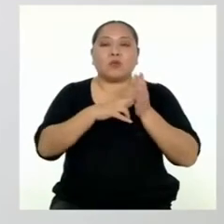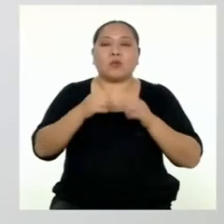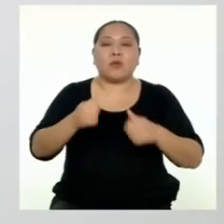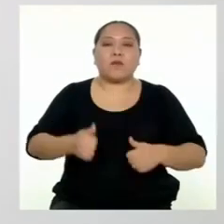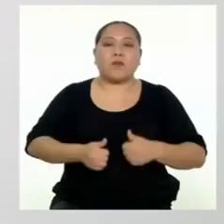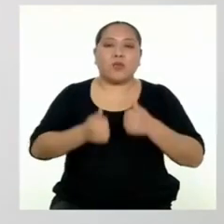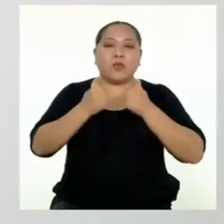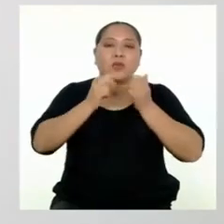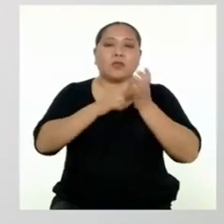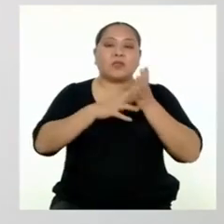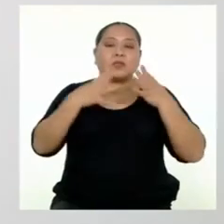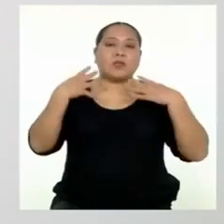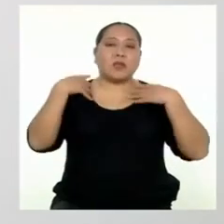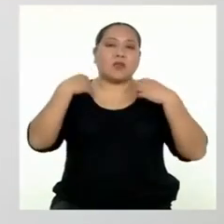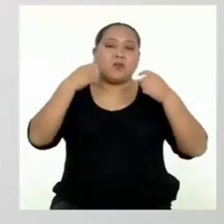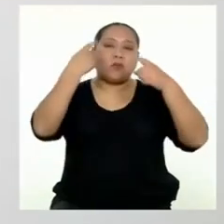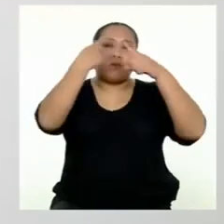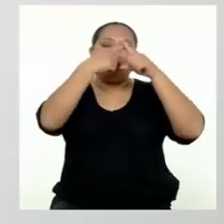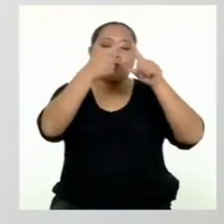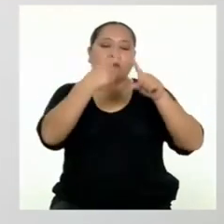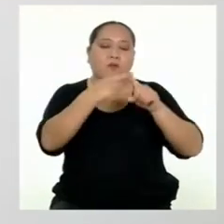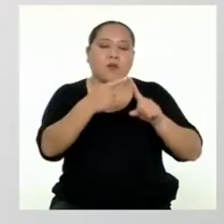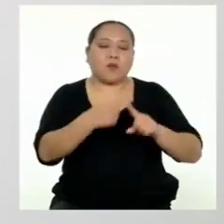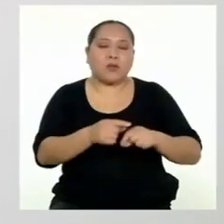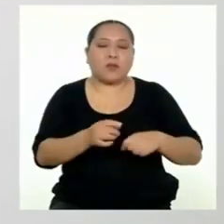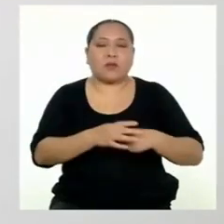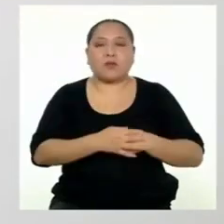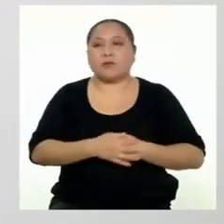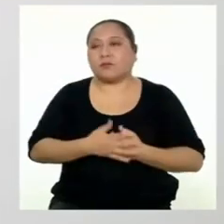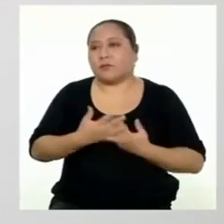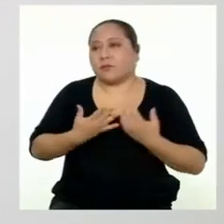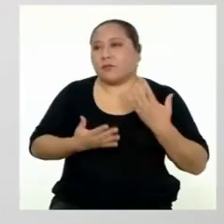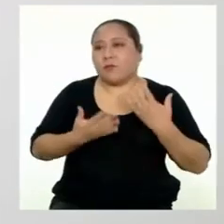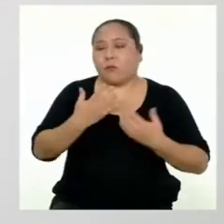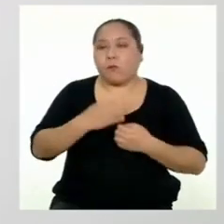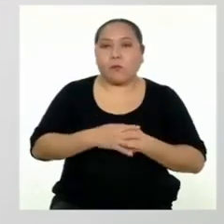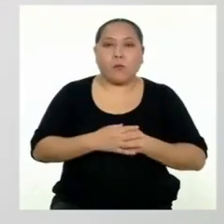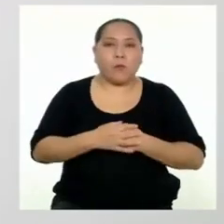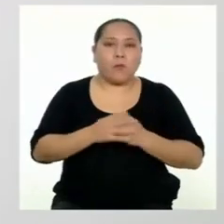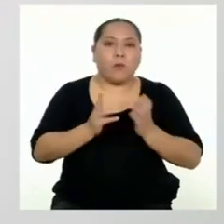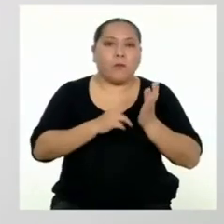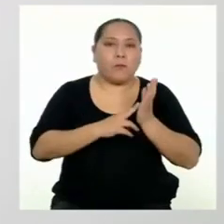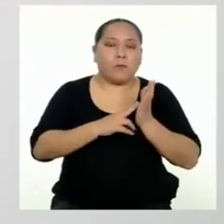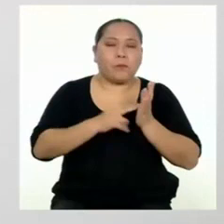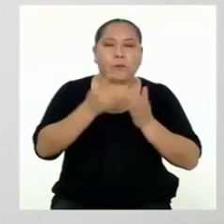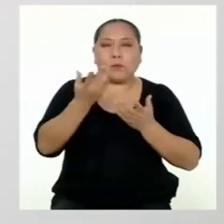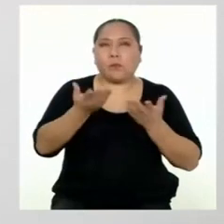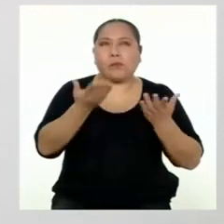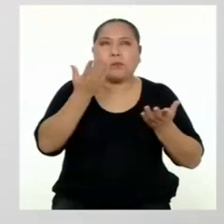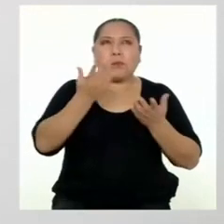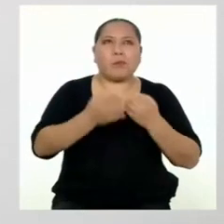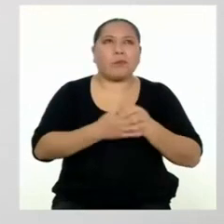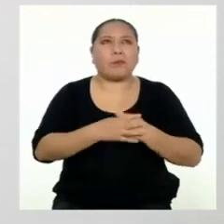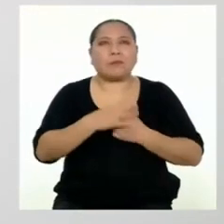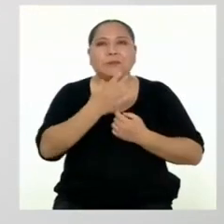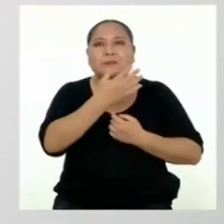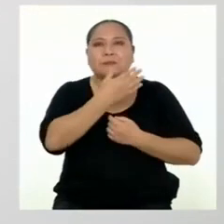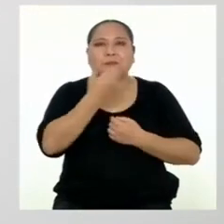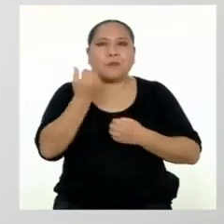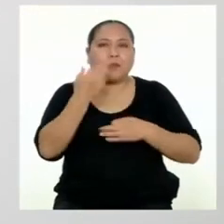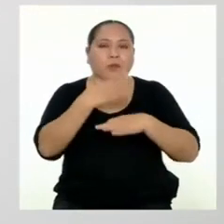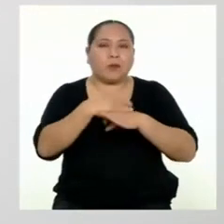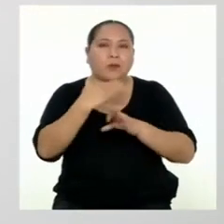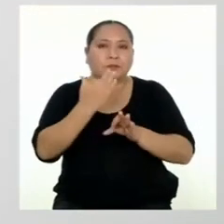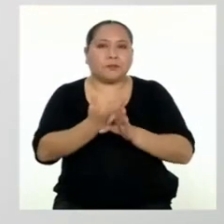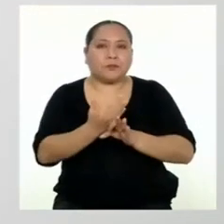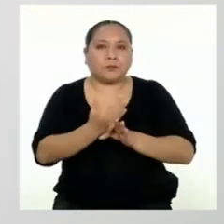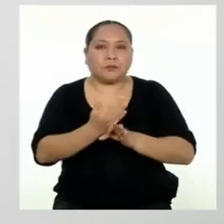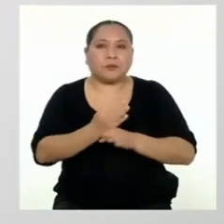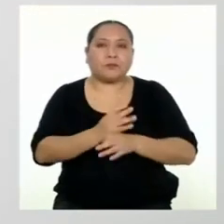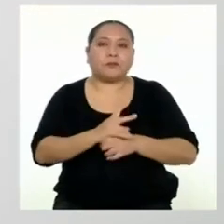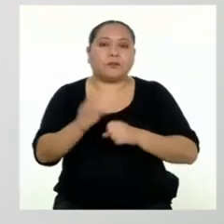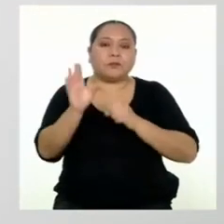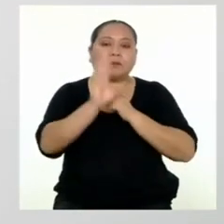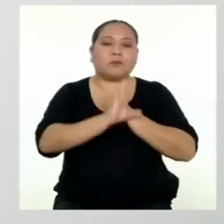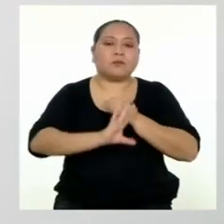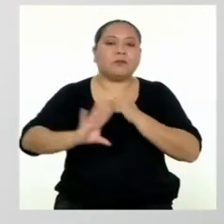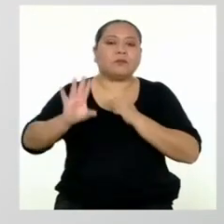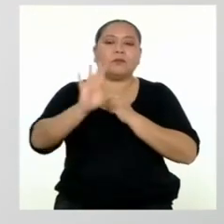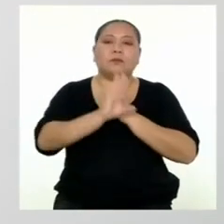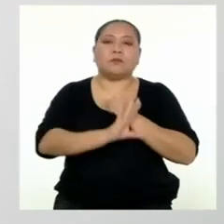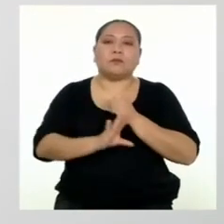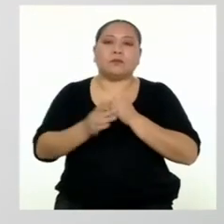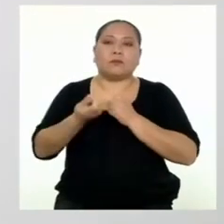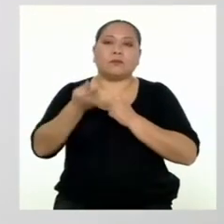seguros de salud y varios más. Digamos que los seguros son como una de las mejores alternativas para